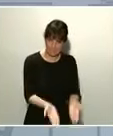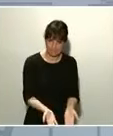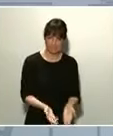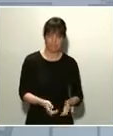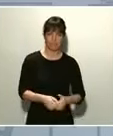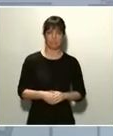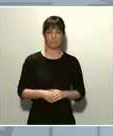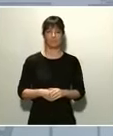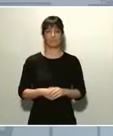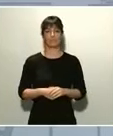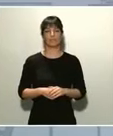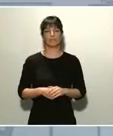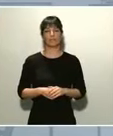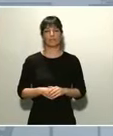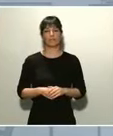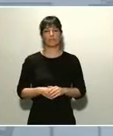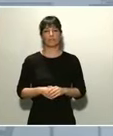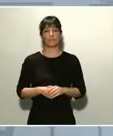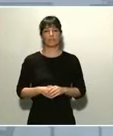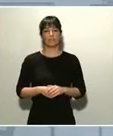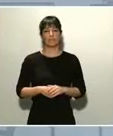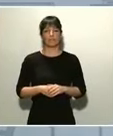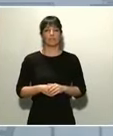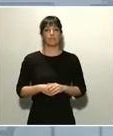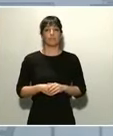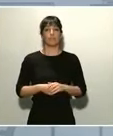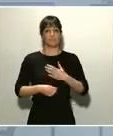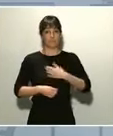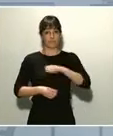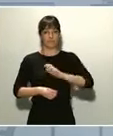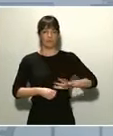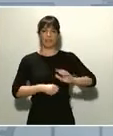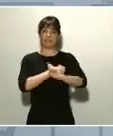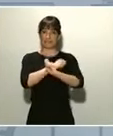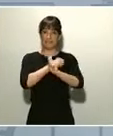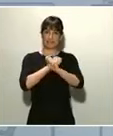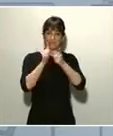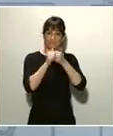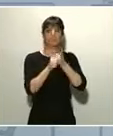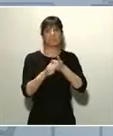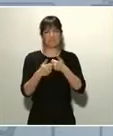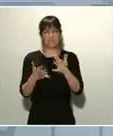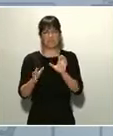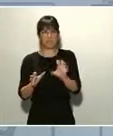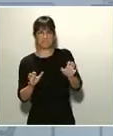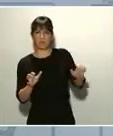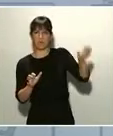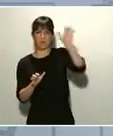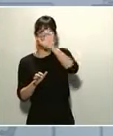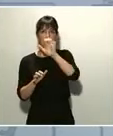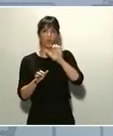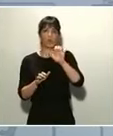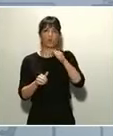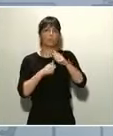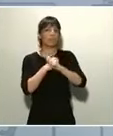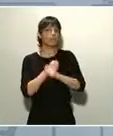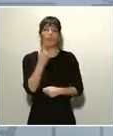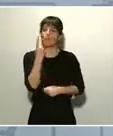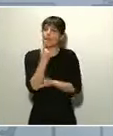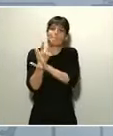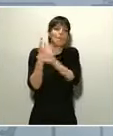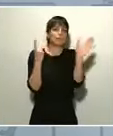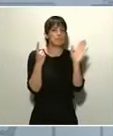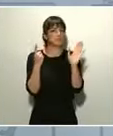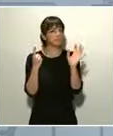Por supuesto, la estrategia que está siguiendo nuestro país y la mayoría de países europeos no es la única posible. Ha habido otras